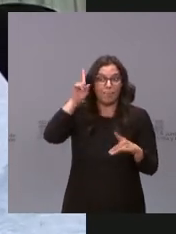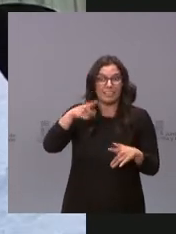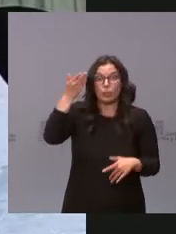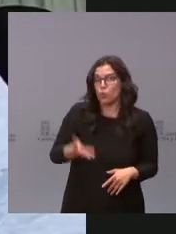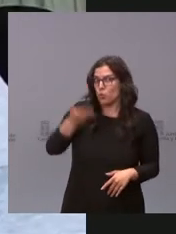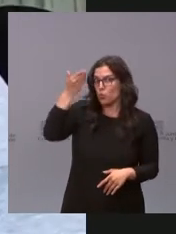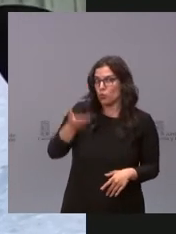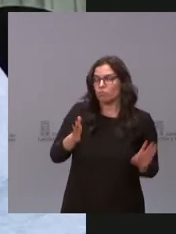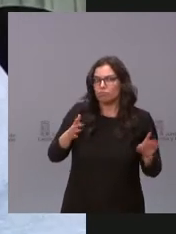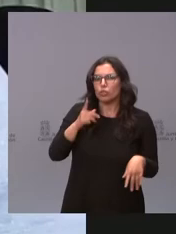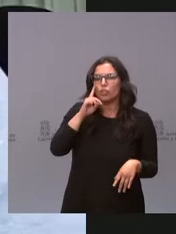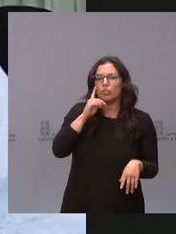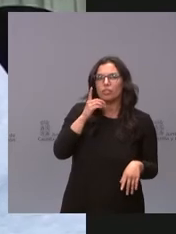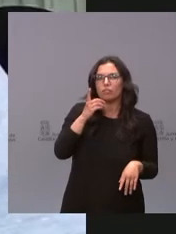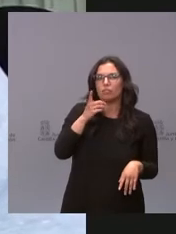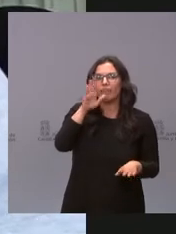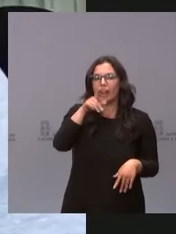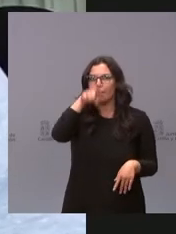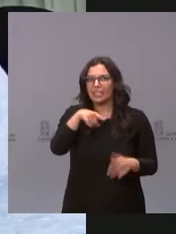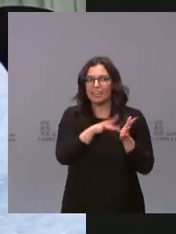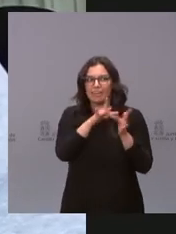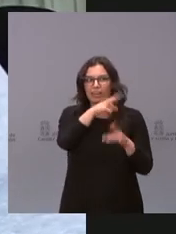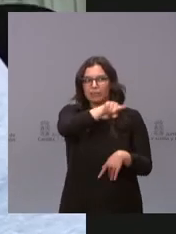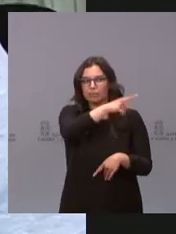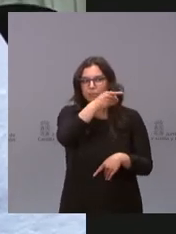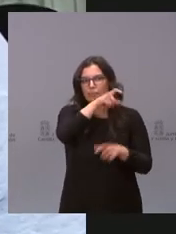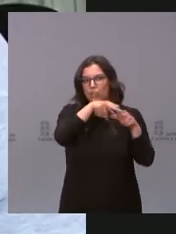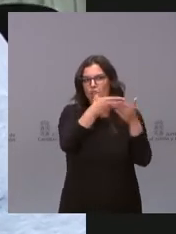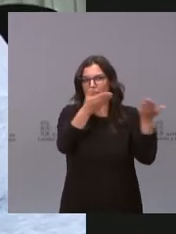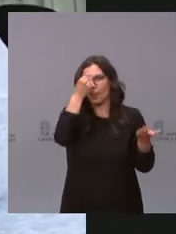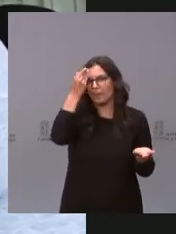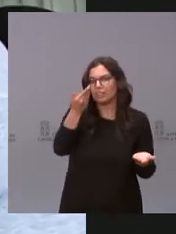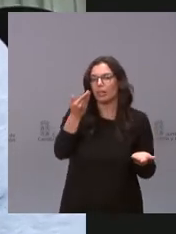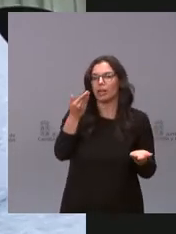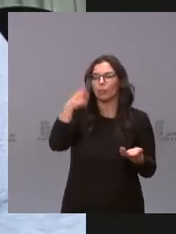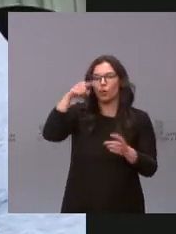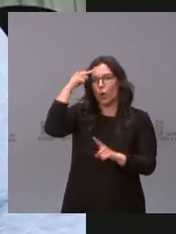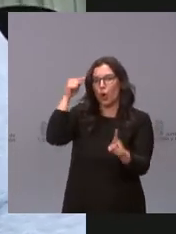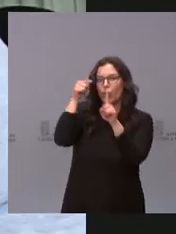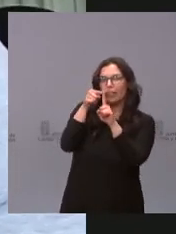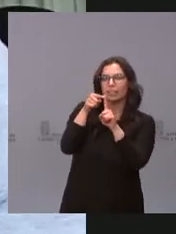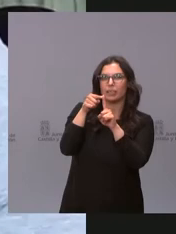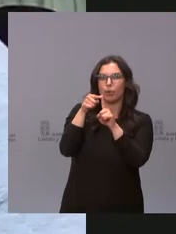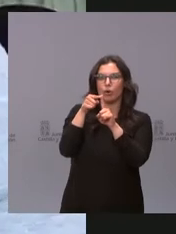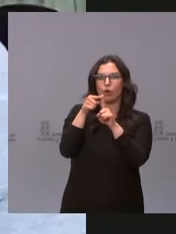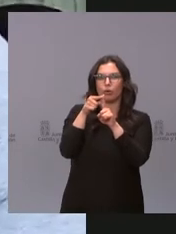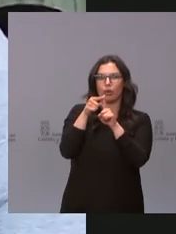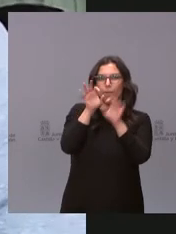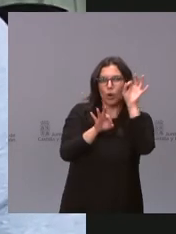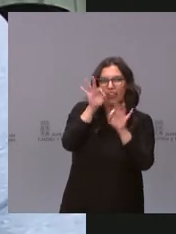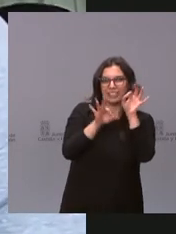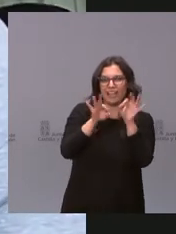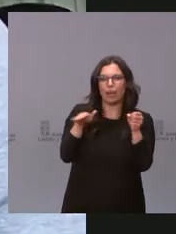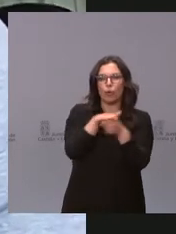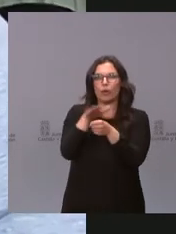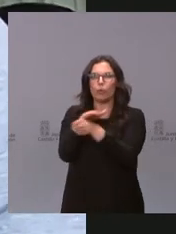No sé qué pueden esperar los ciudadanos de este mes en concreto, si tienen algún objetivo de vacunación, algún porcentaje que nos